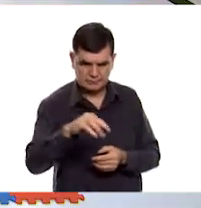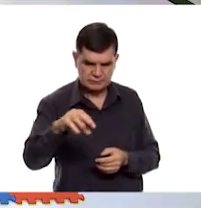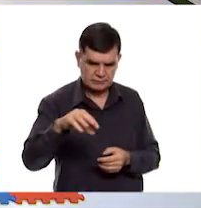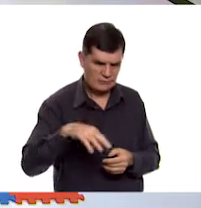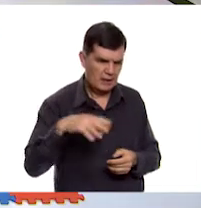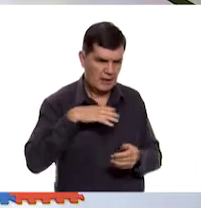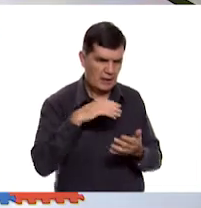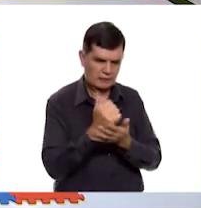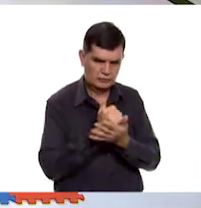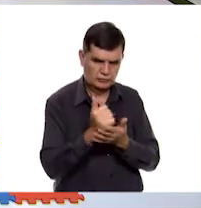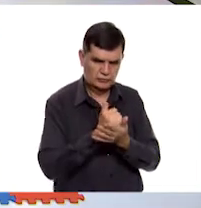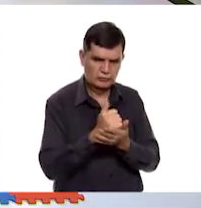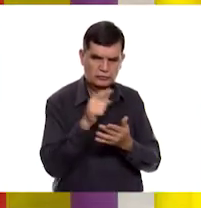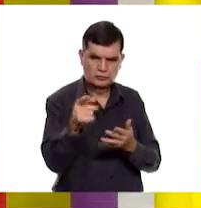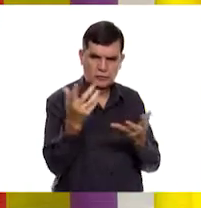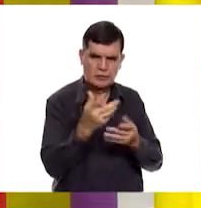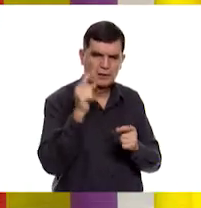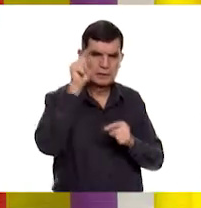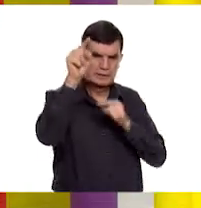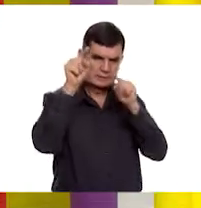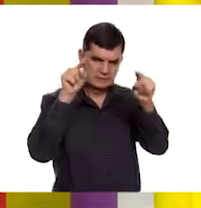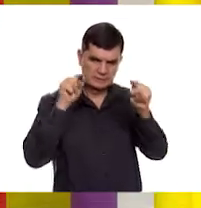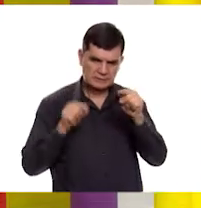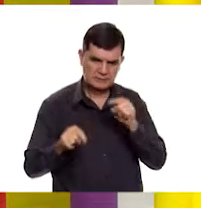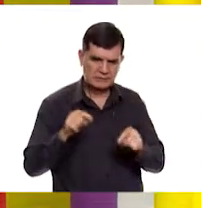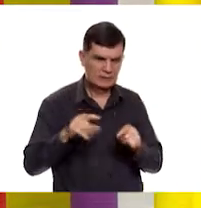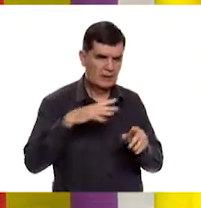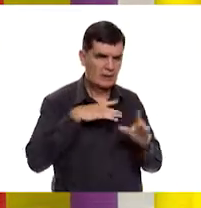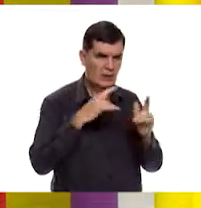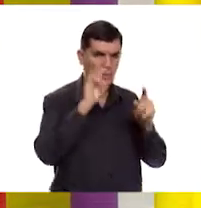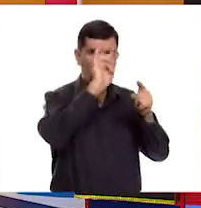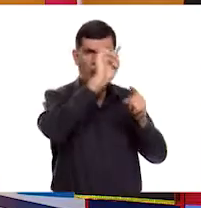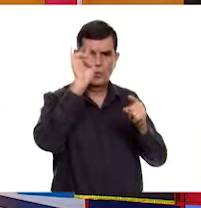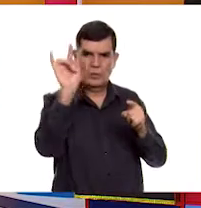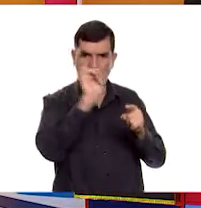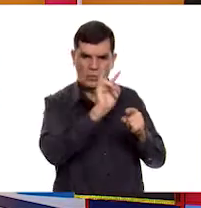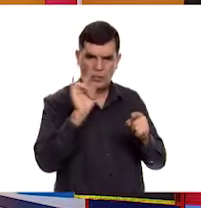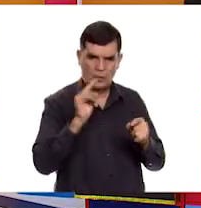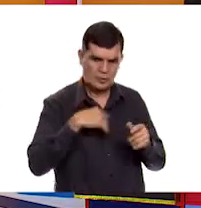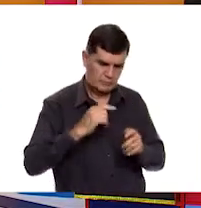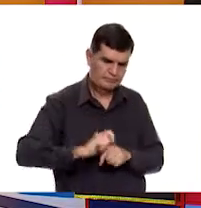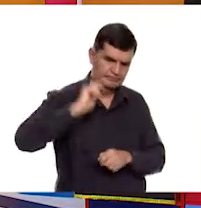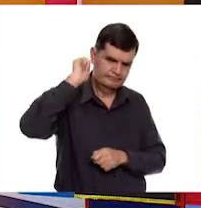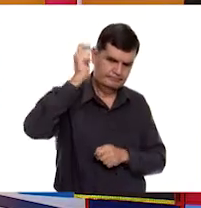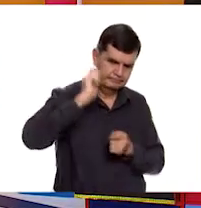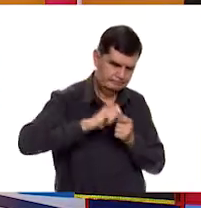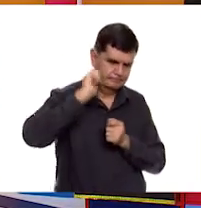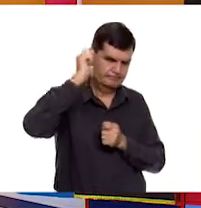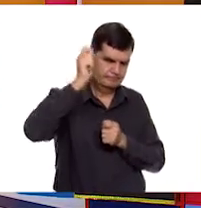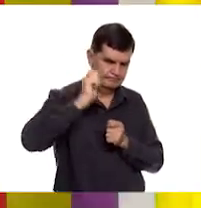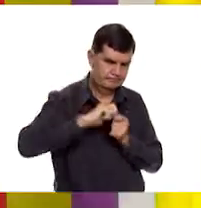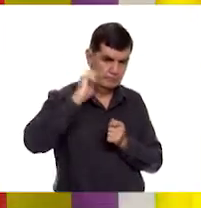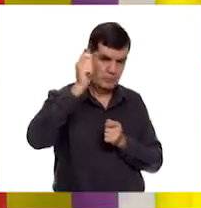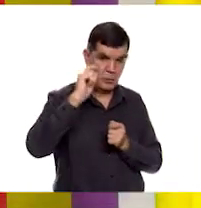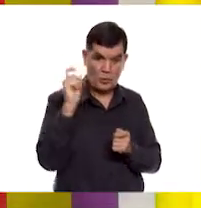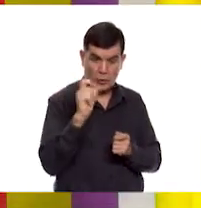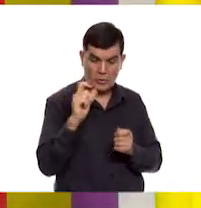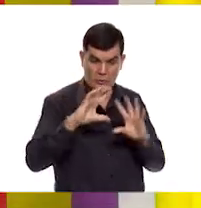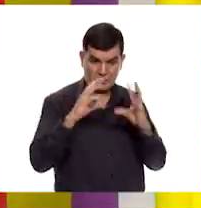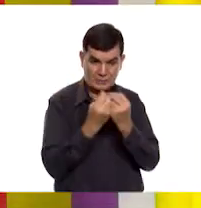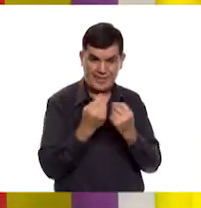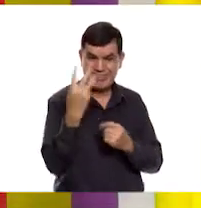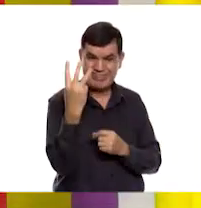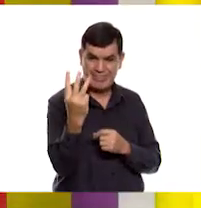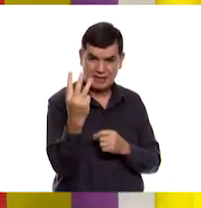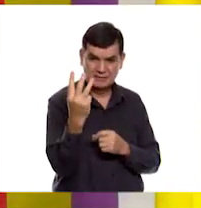azules. Con esos vas a ir señalando en la casilla que corresponda a la tarjeta que voy a ir cantando. Y cuando logres juntar